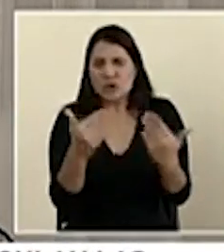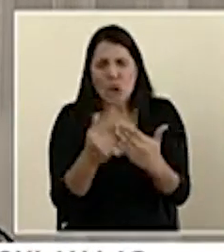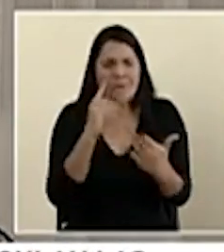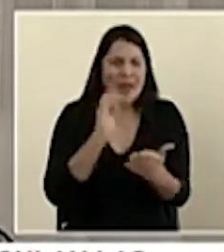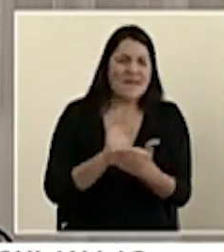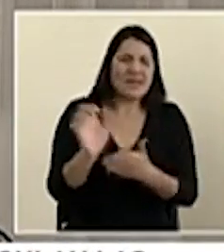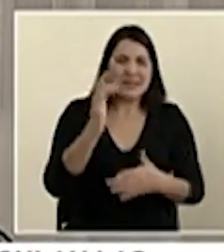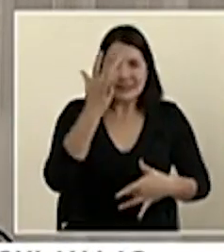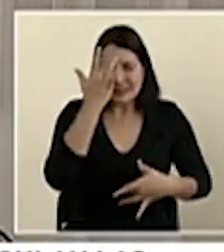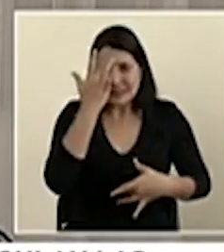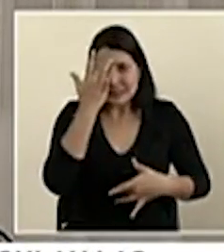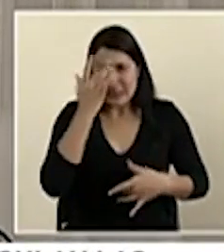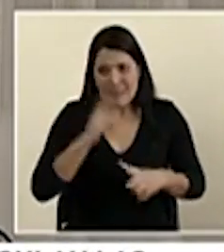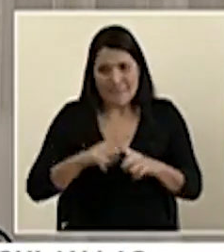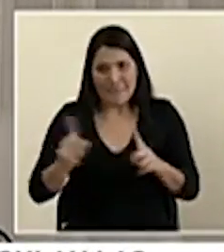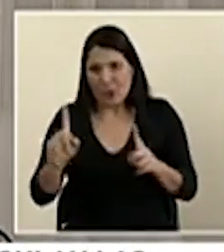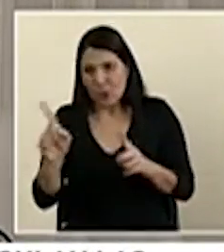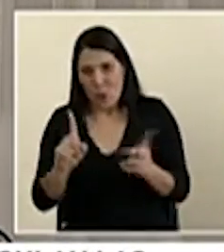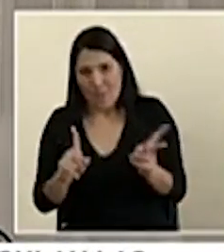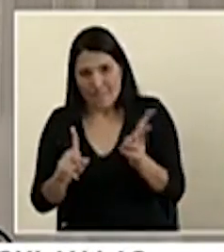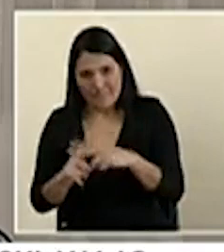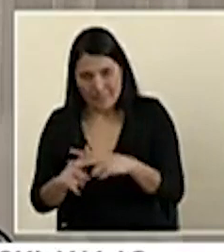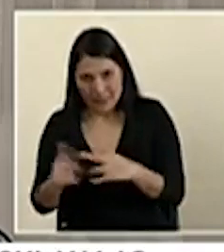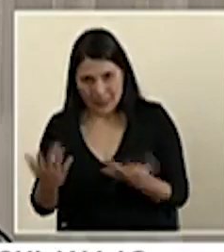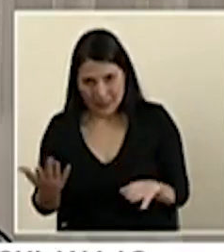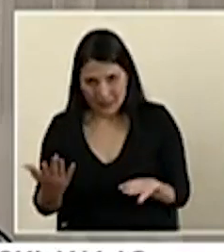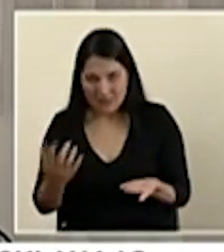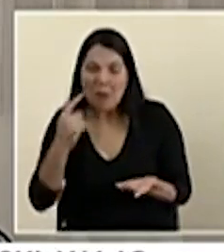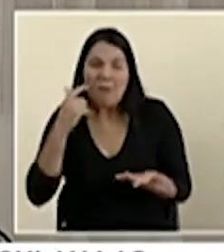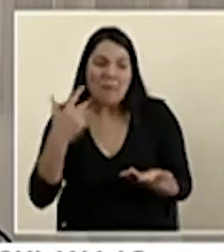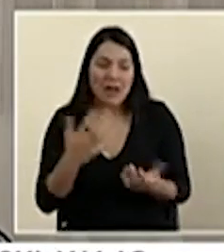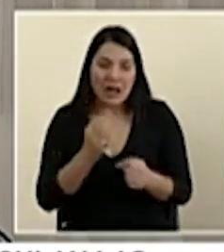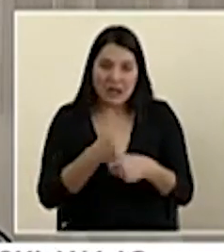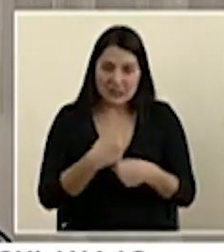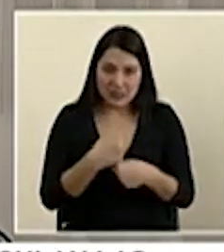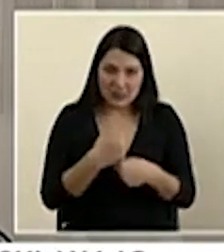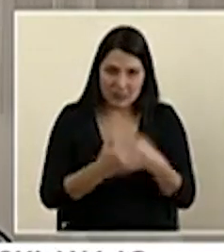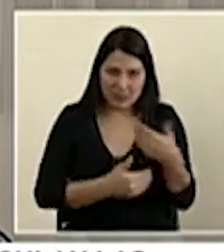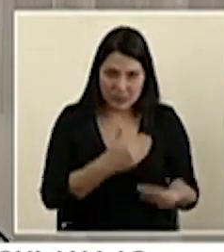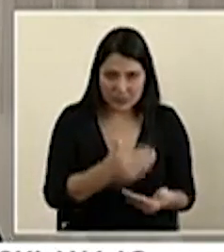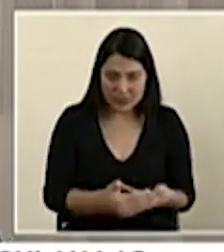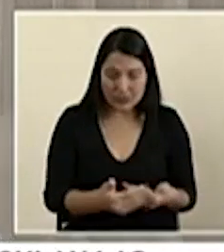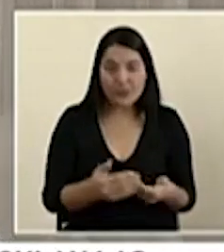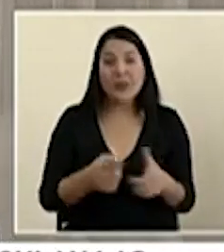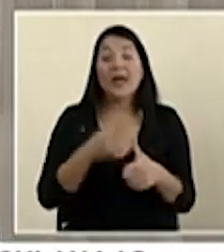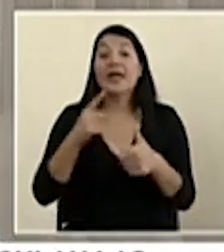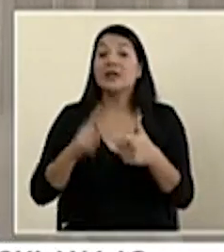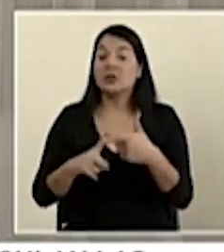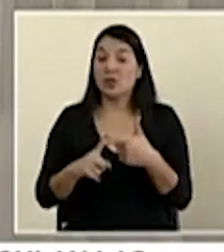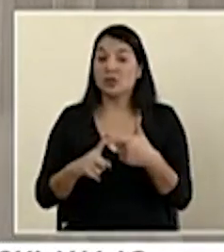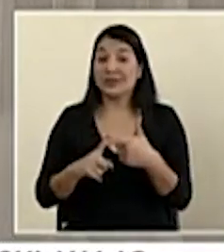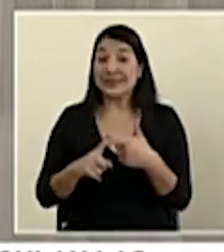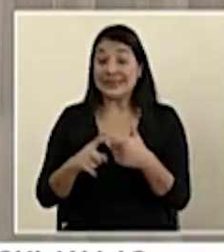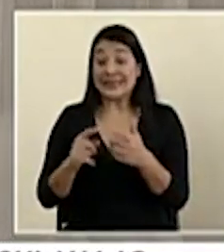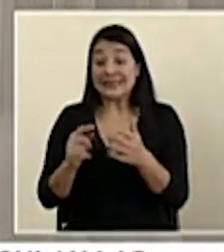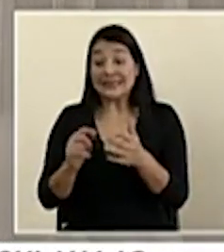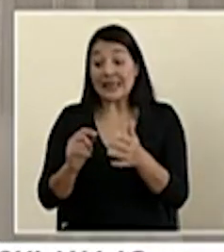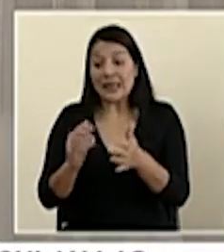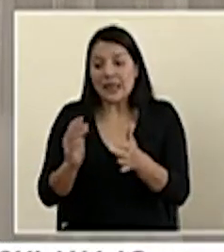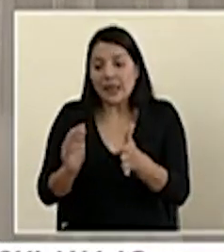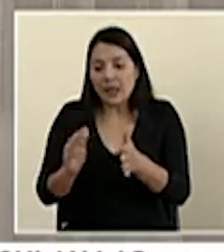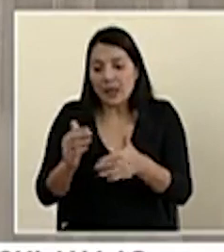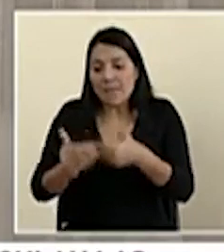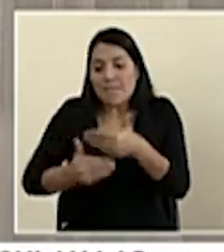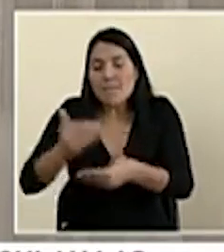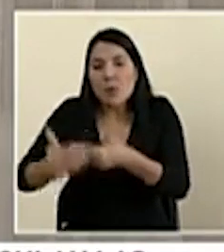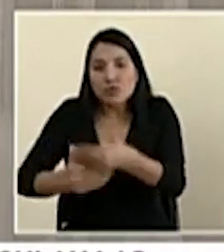-19, si a la hora de ponerlo en práctica no se está ejecutando, no se está supervisando. Así que esta hoja de ruta tiene mucho que